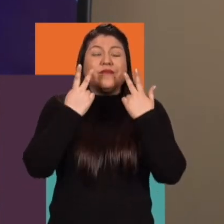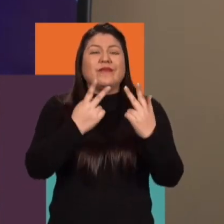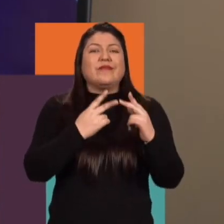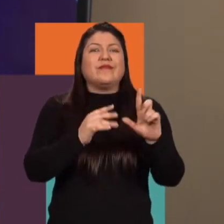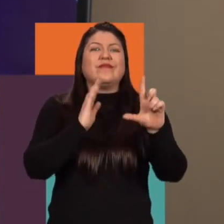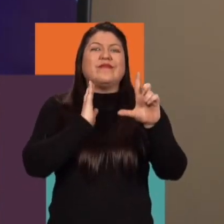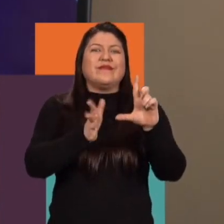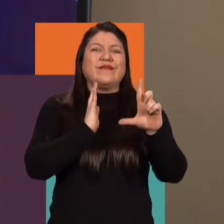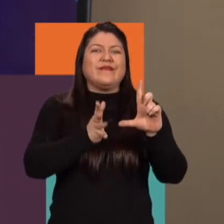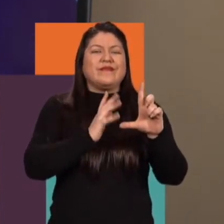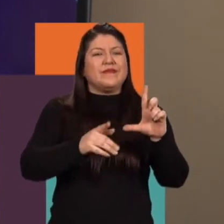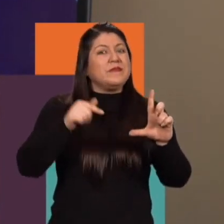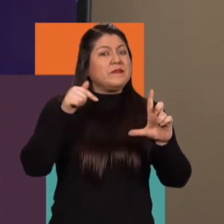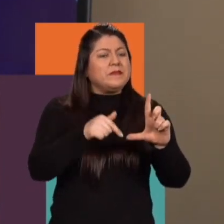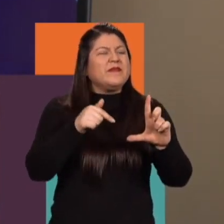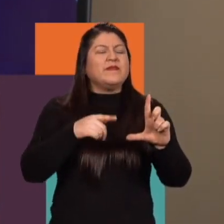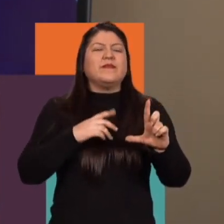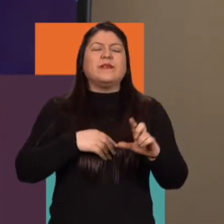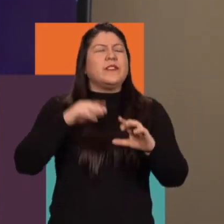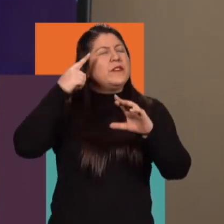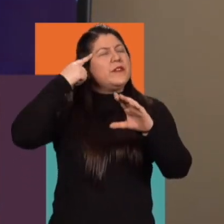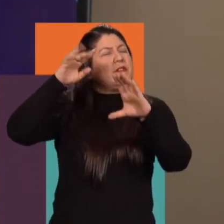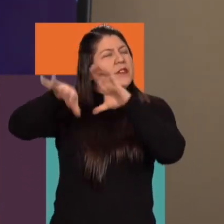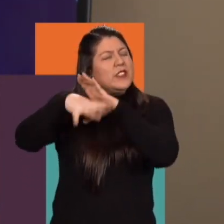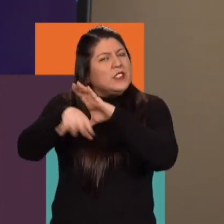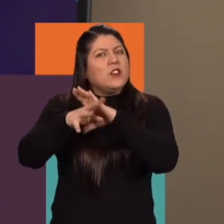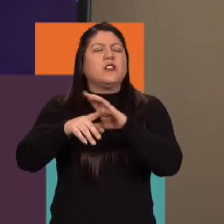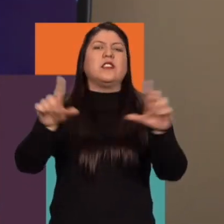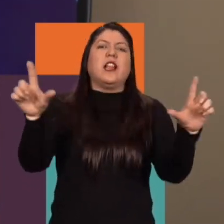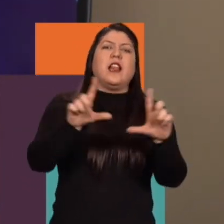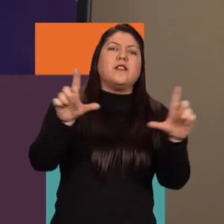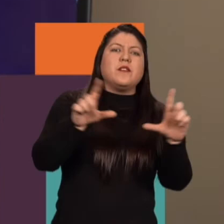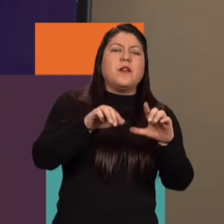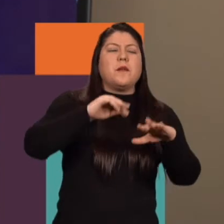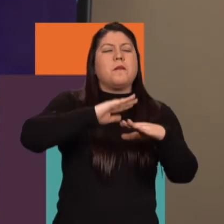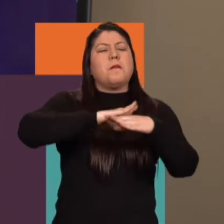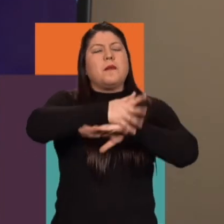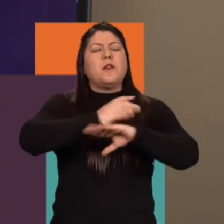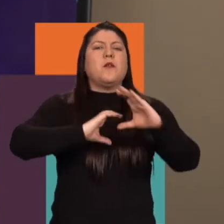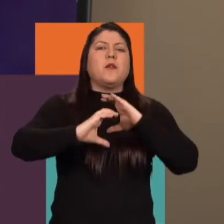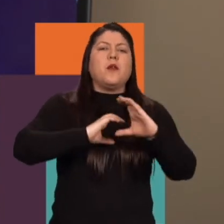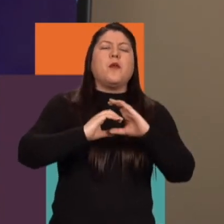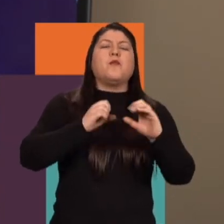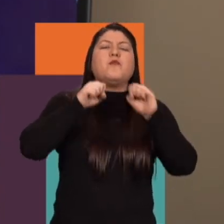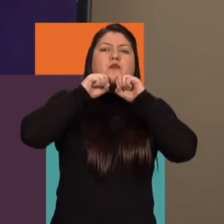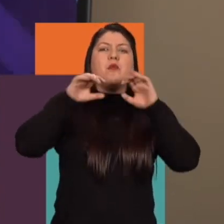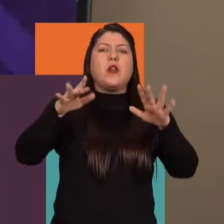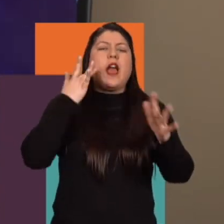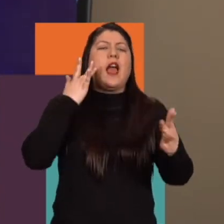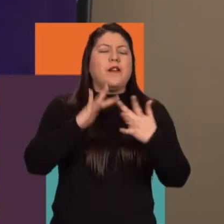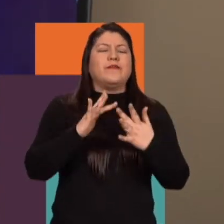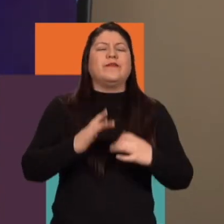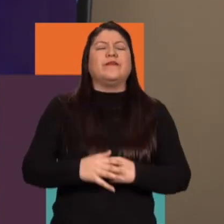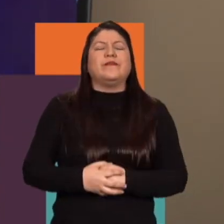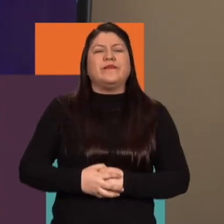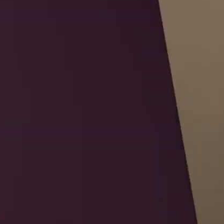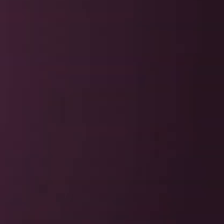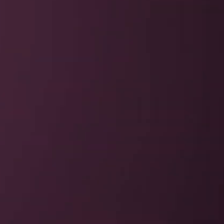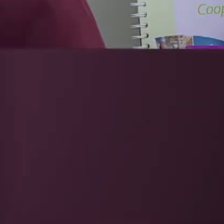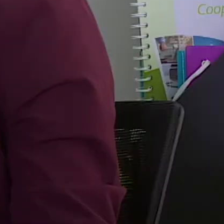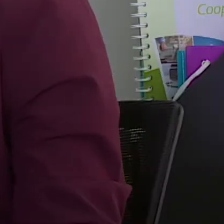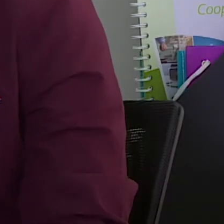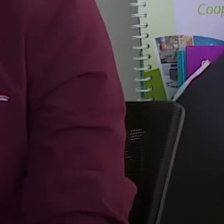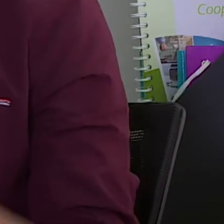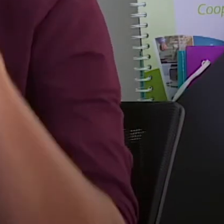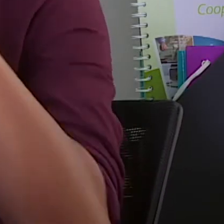nuestros invitados por ahora vamos a ver una nota que responde si la ficción y la producción en medios públicos puede ayudar a la inclusión social